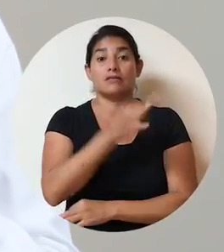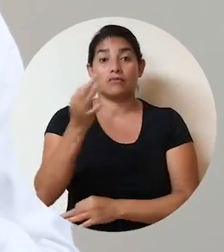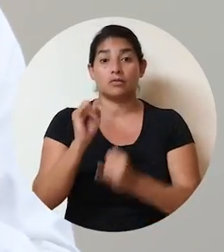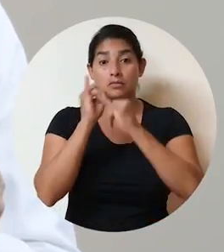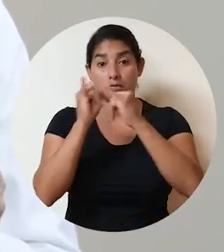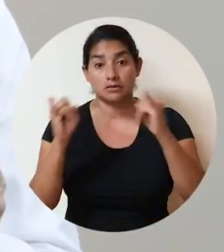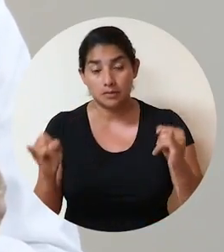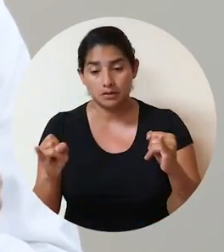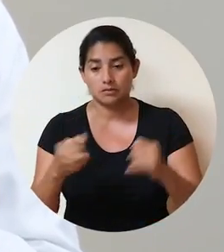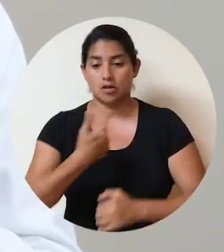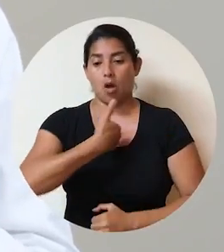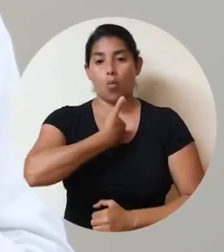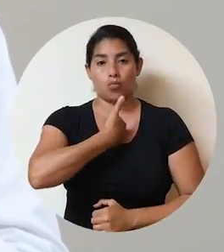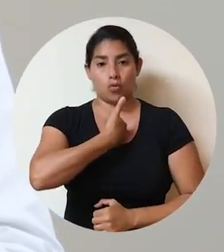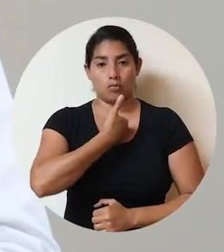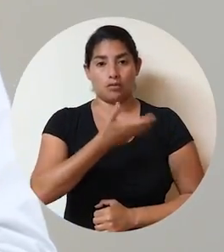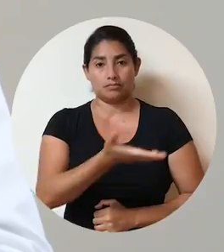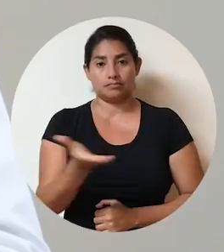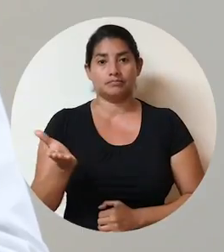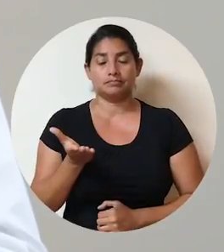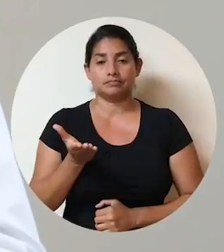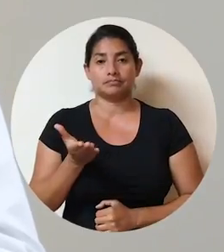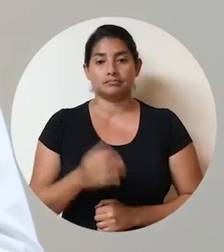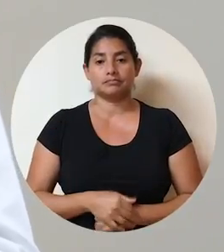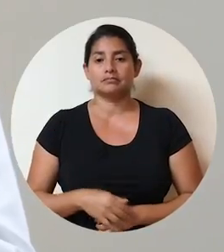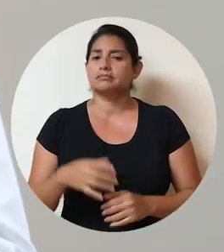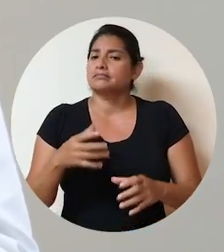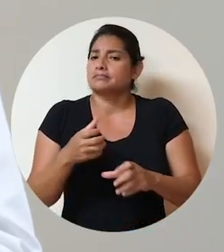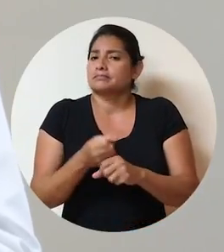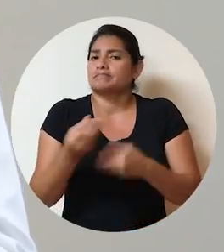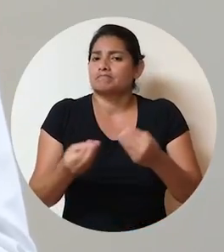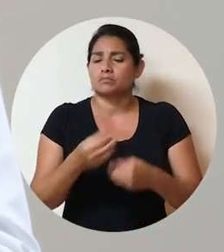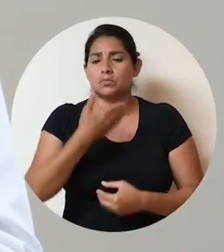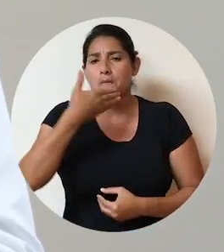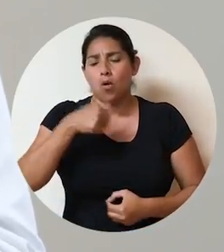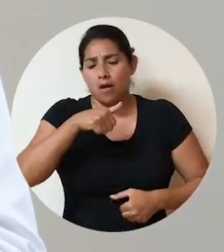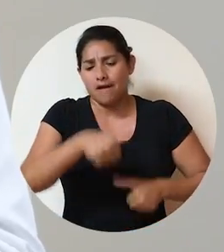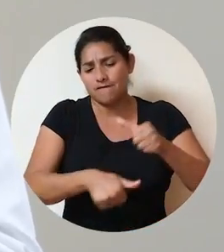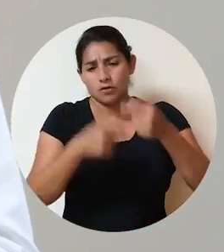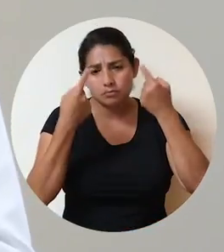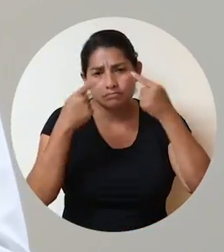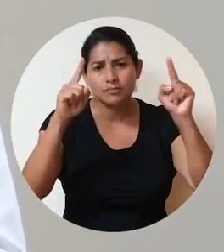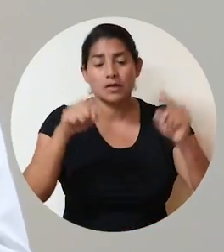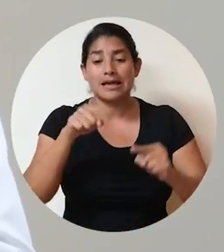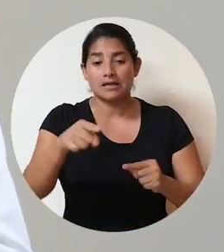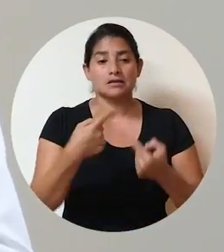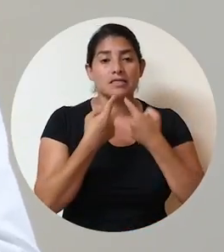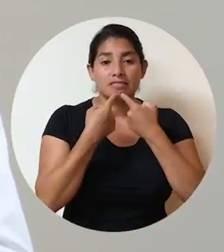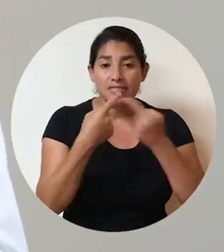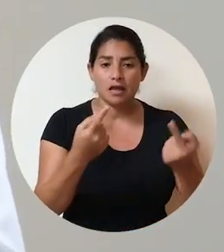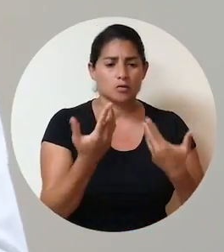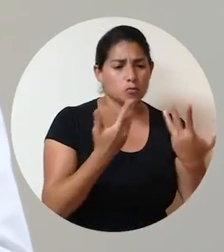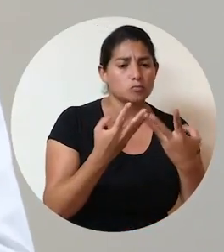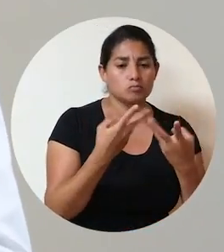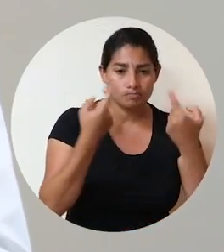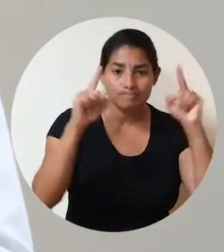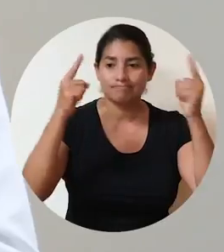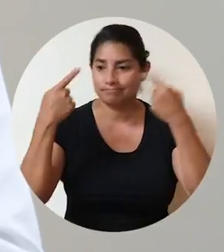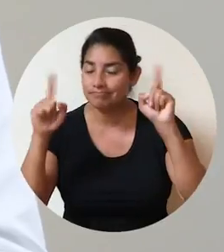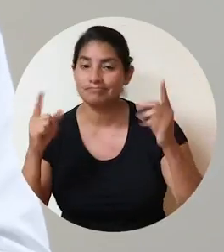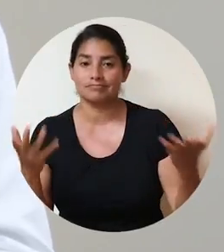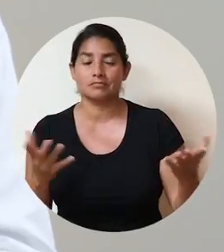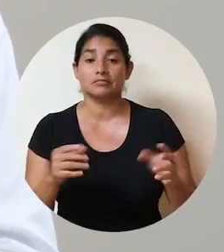independiente y autónoma. Haremos nuestro mejor esfuerzo para lograr que este diálogo